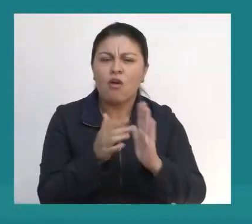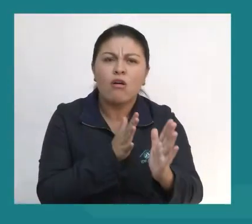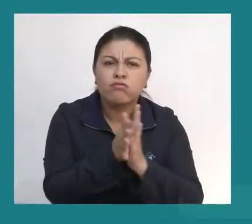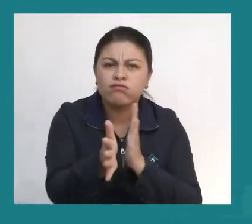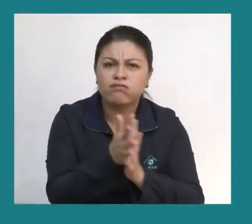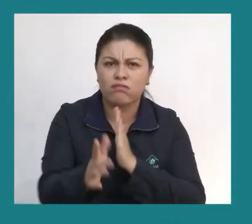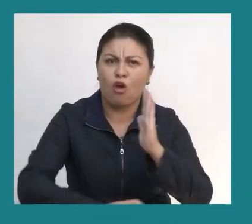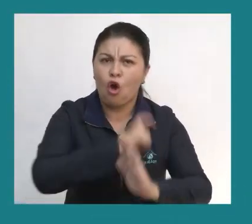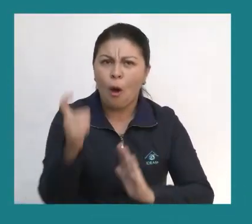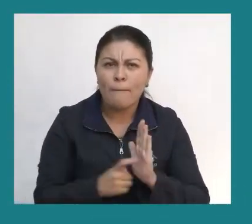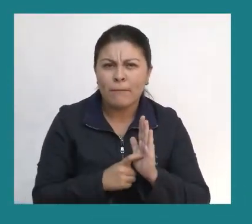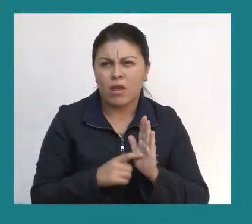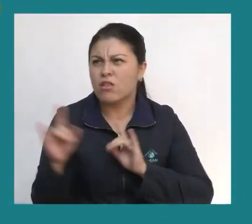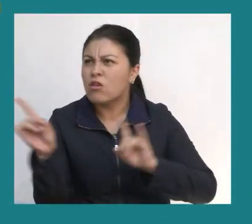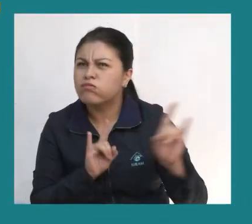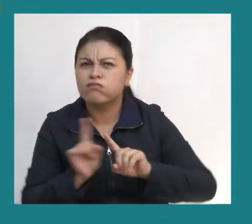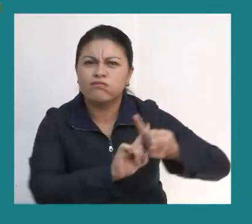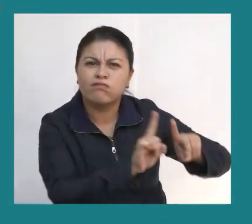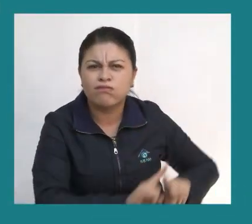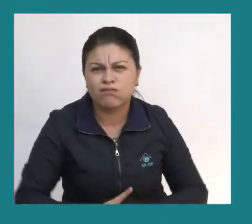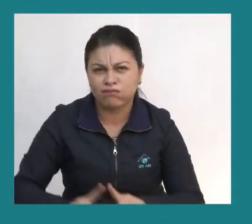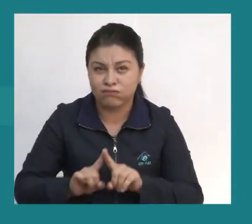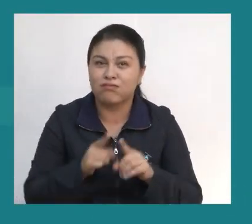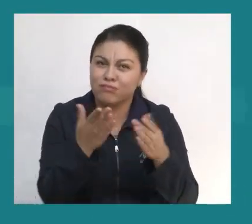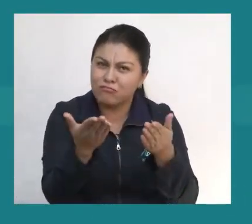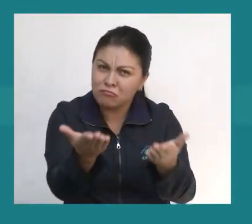Síganos a través de nuestras redes sociales